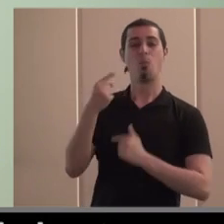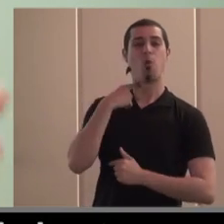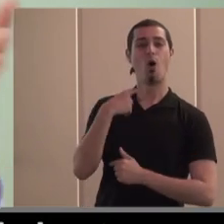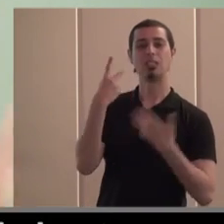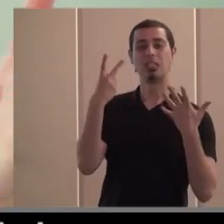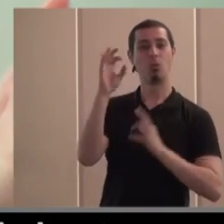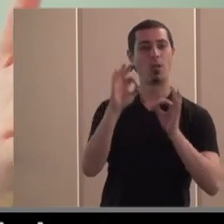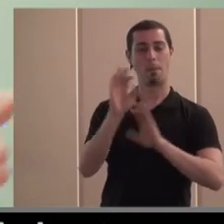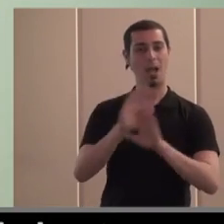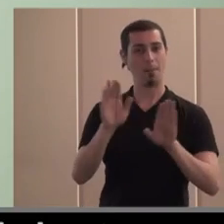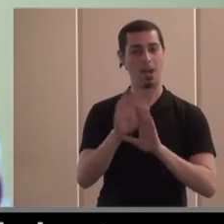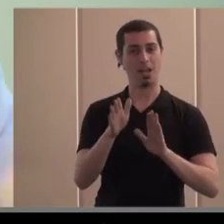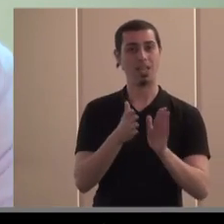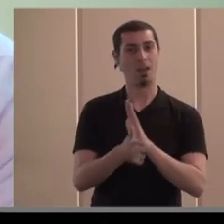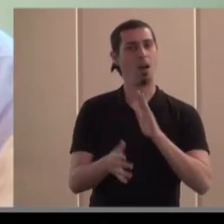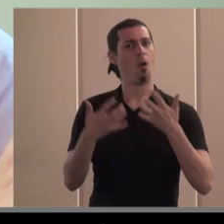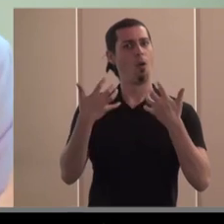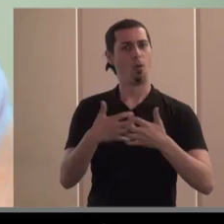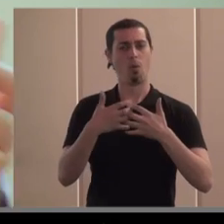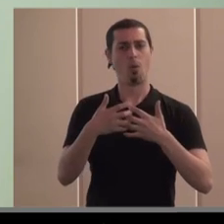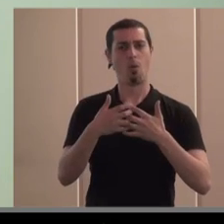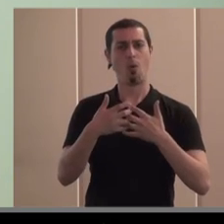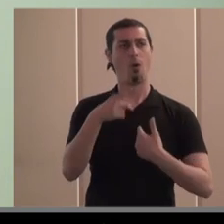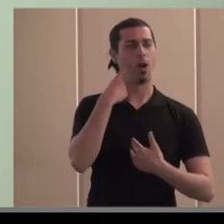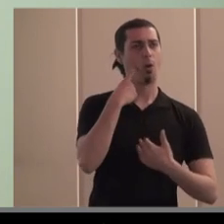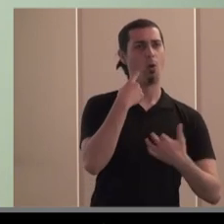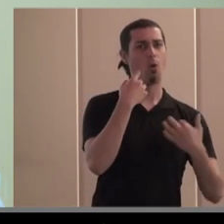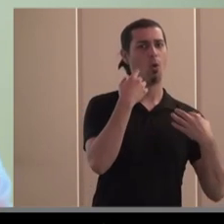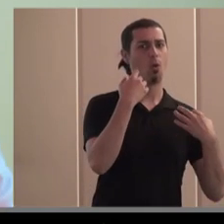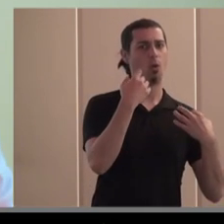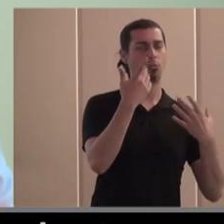las pérdidas incurridas en banca europea o han funcionado mejor que los bancos